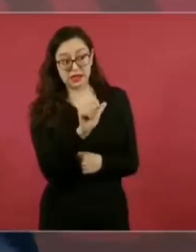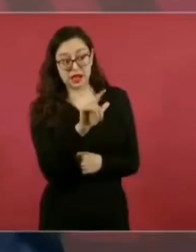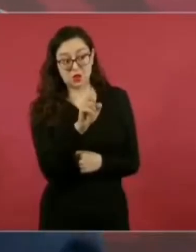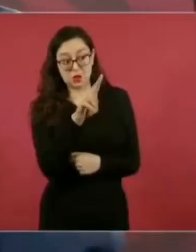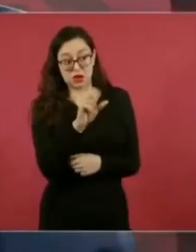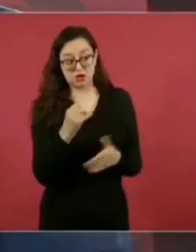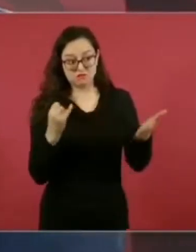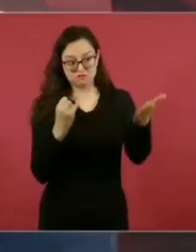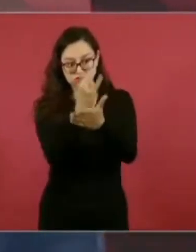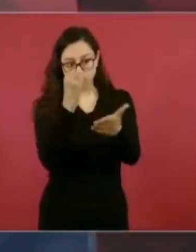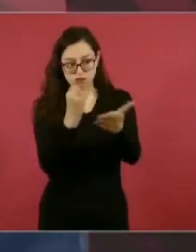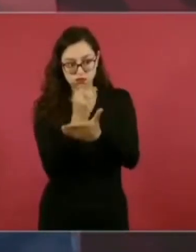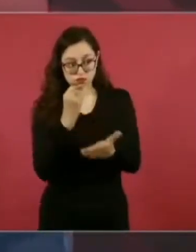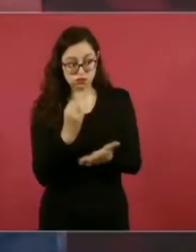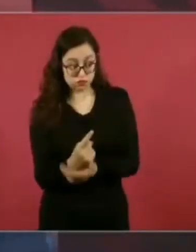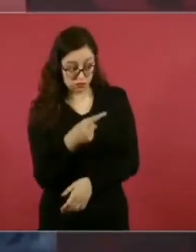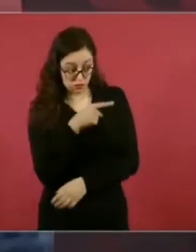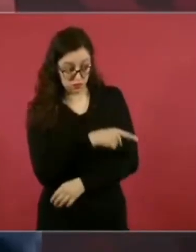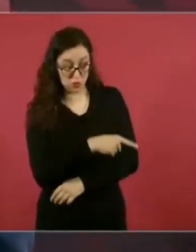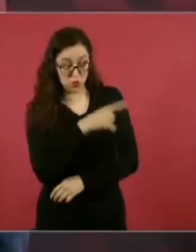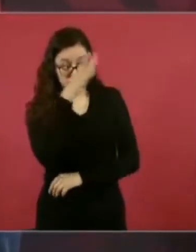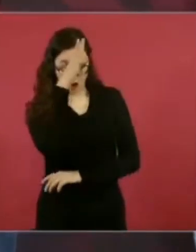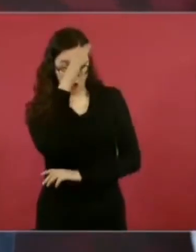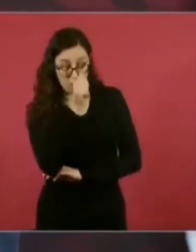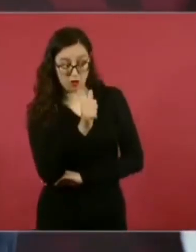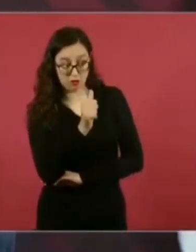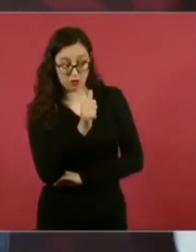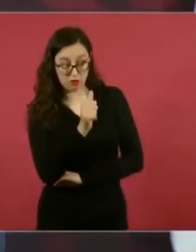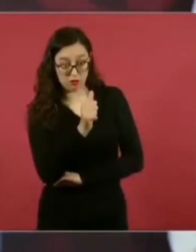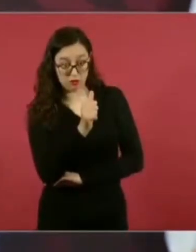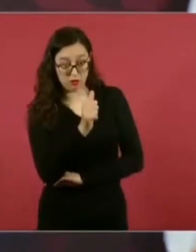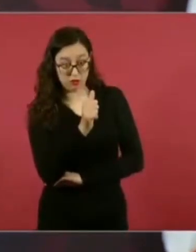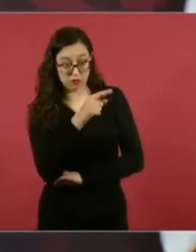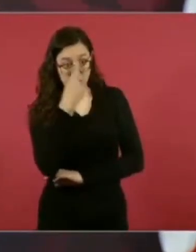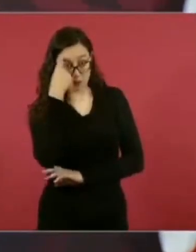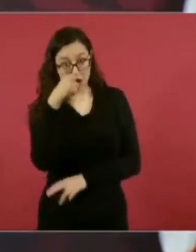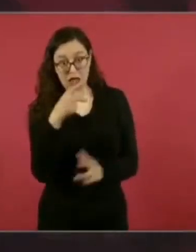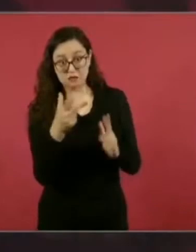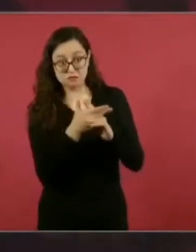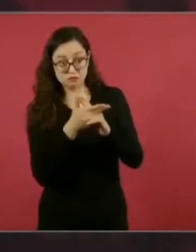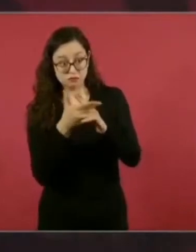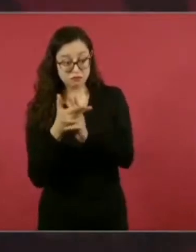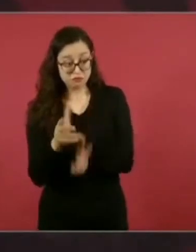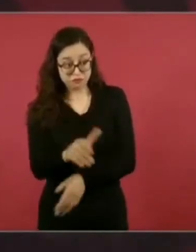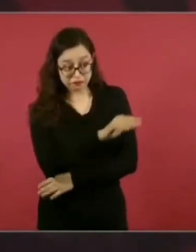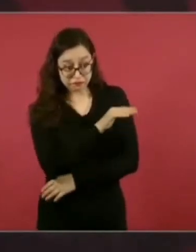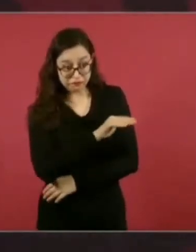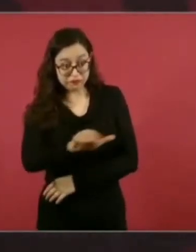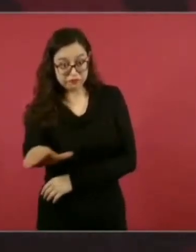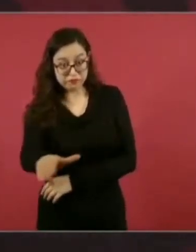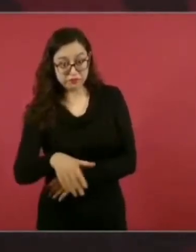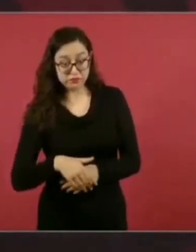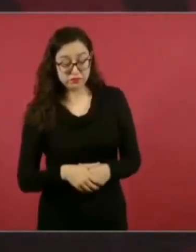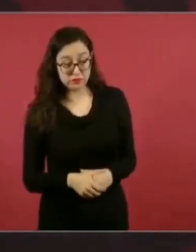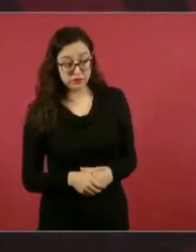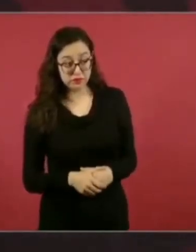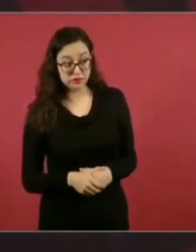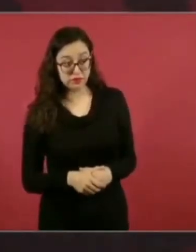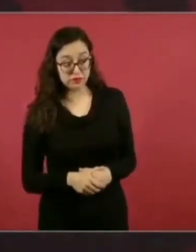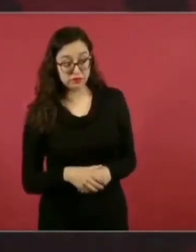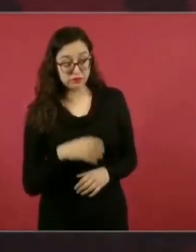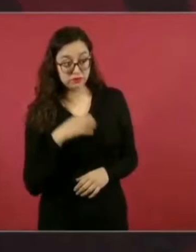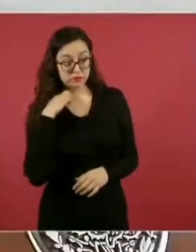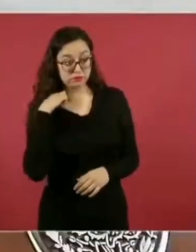para llevar a cabo masacres y actos de